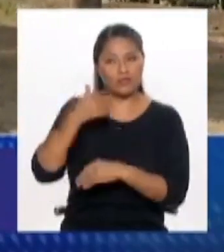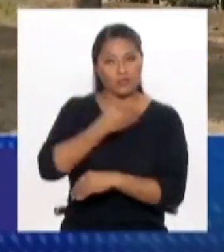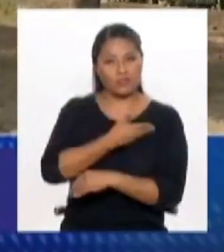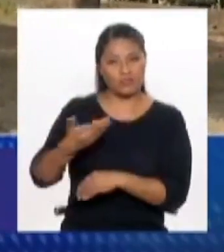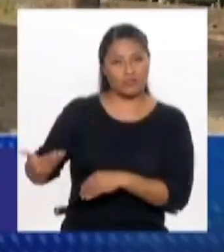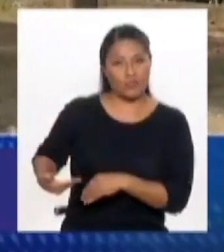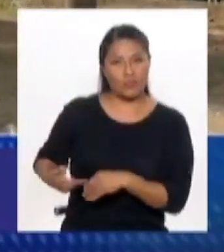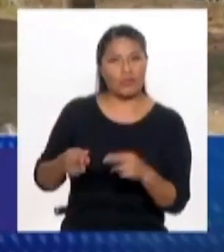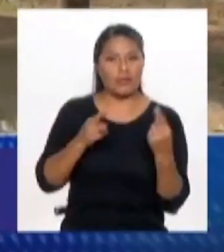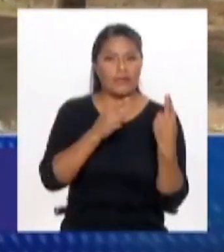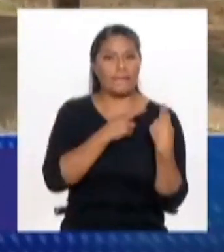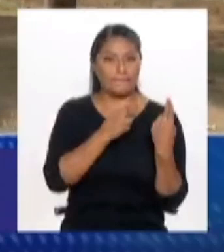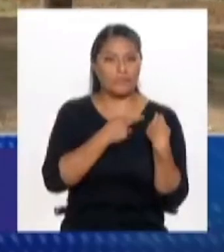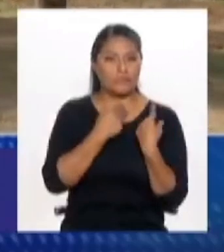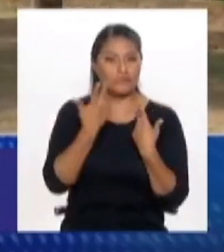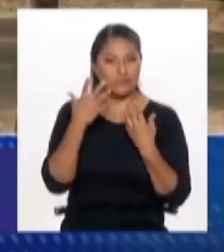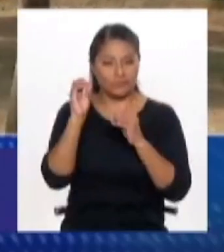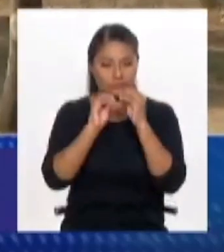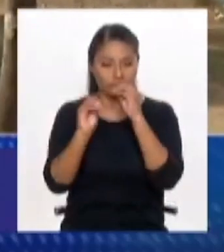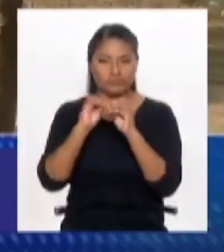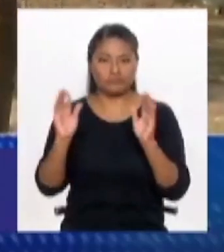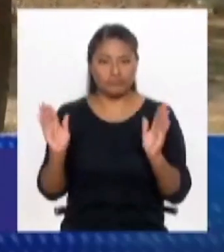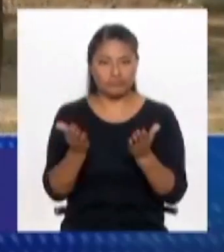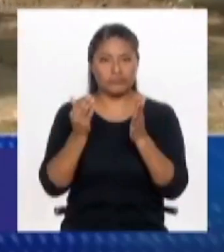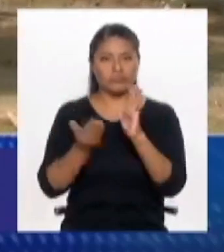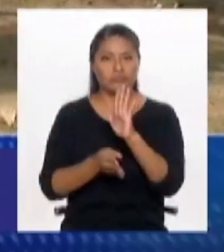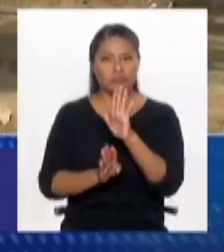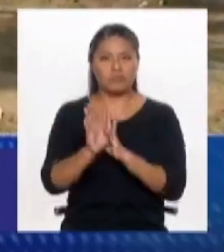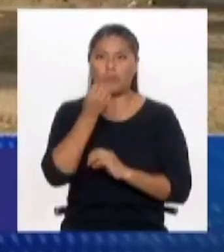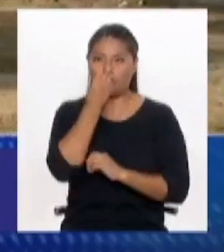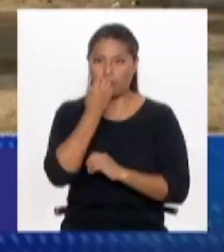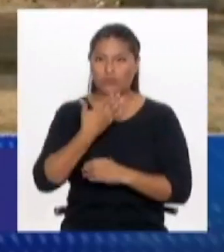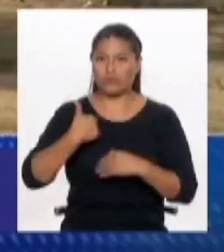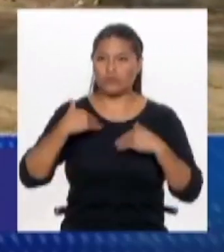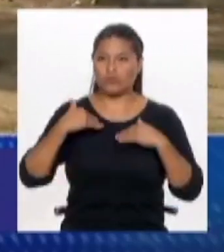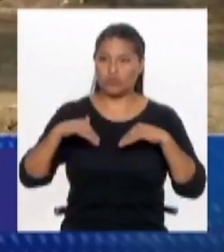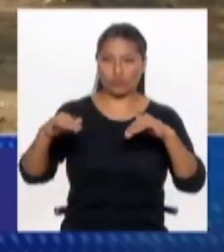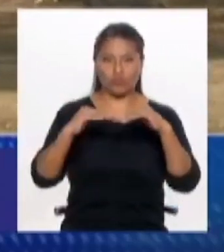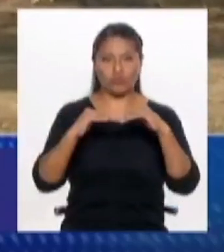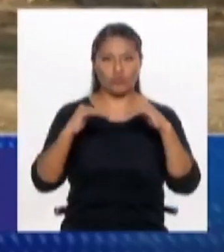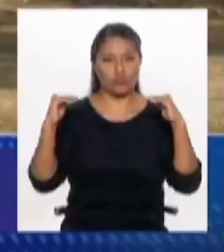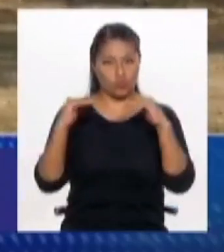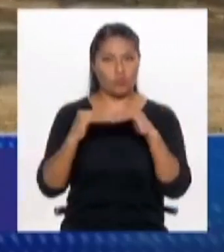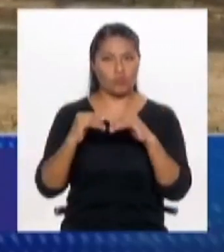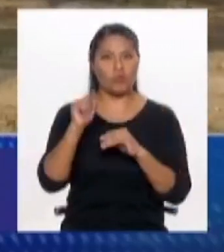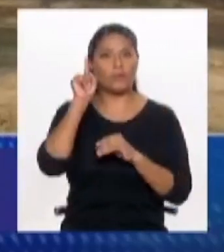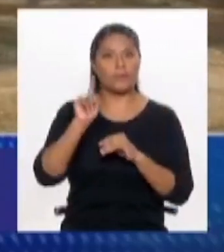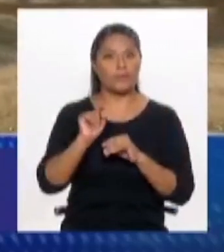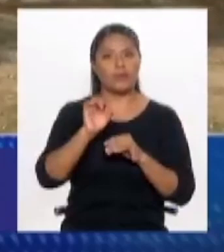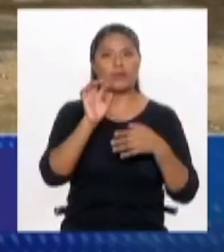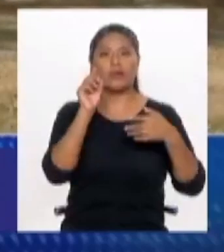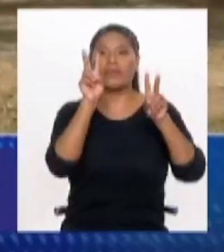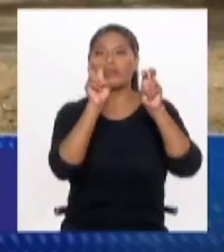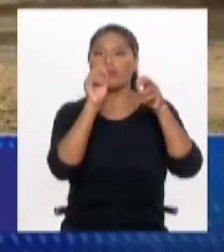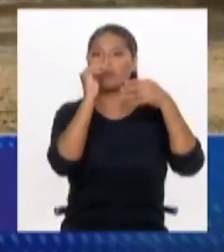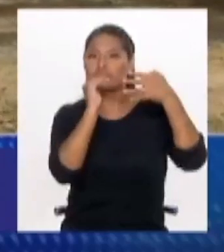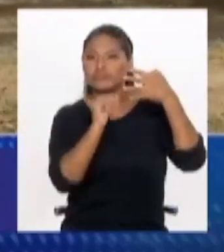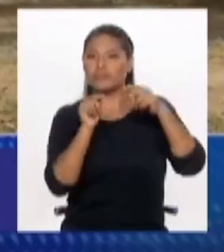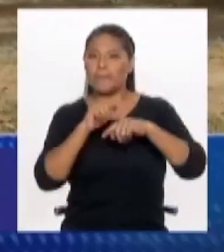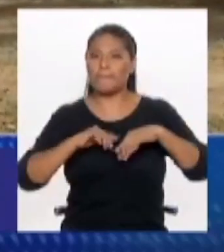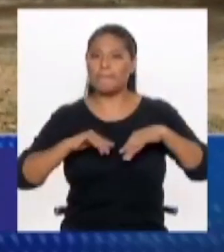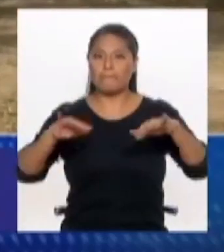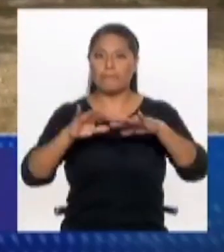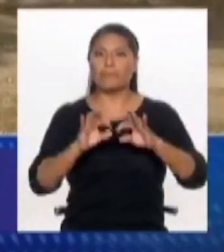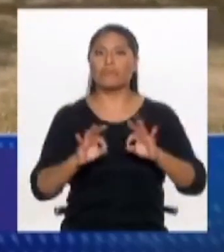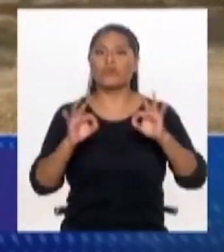perdido este rol de realmente trabajar por el bien común, de poner eso en la primera agenda, porque si fuera así, el espacio público sería